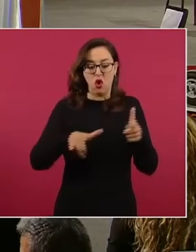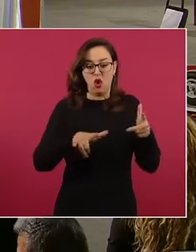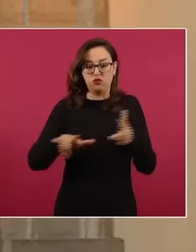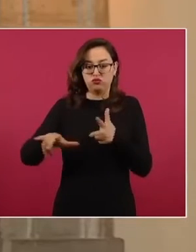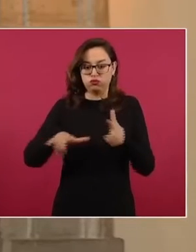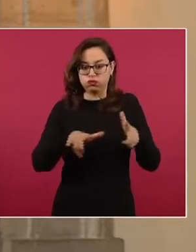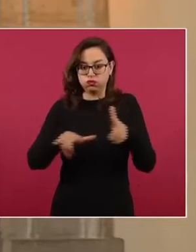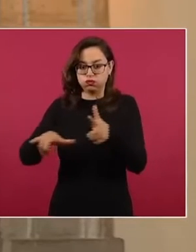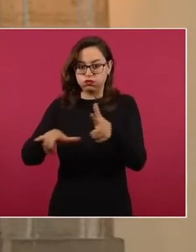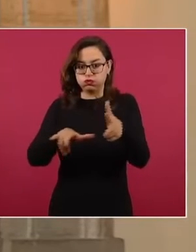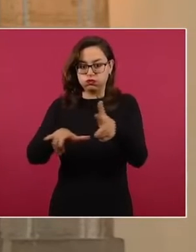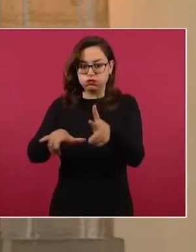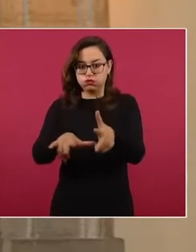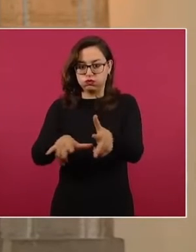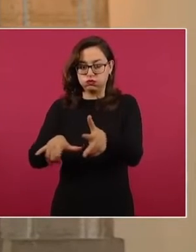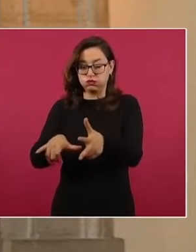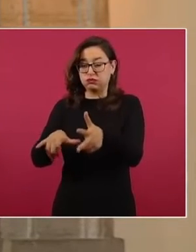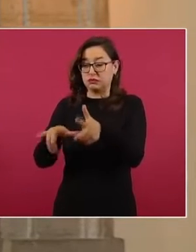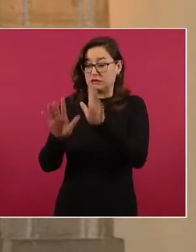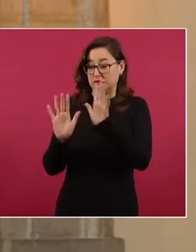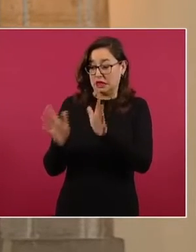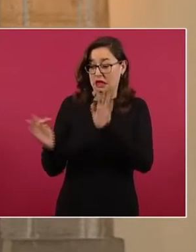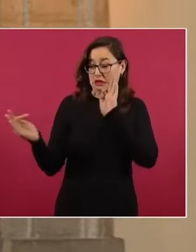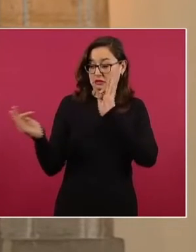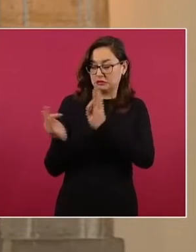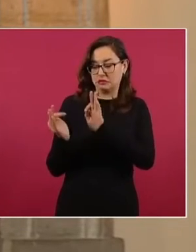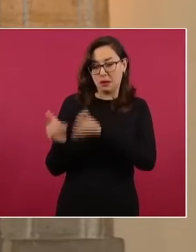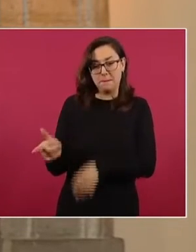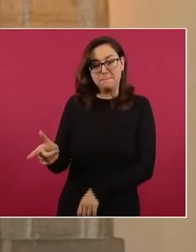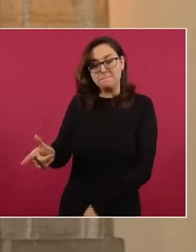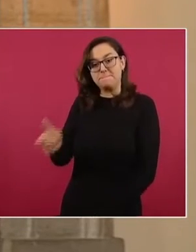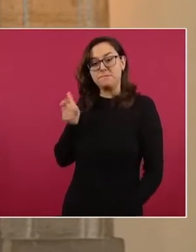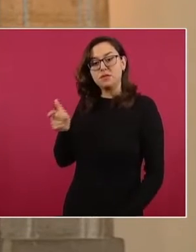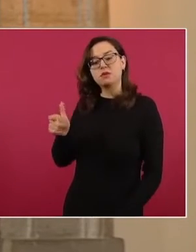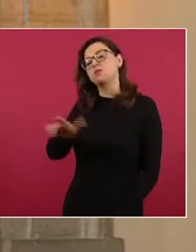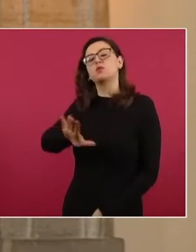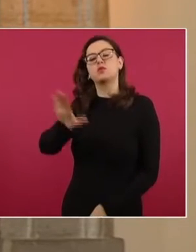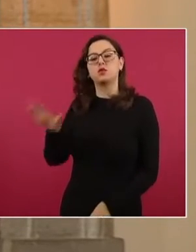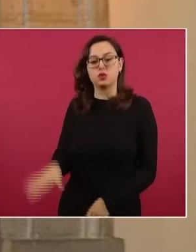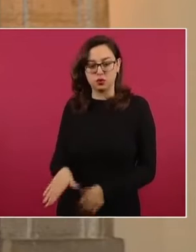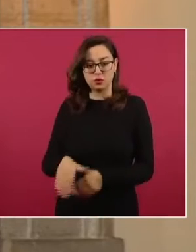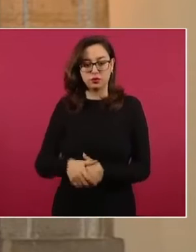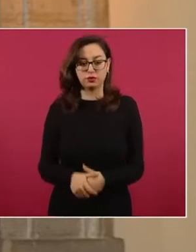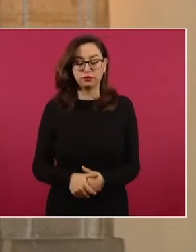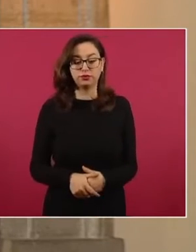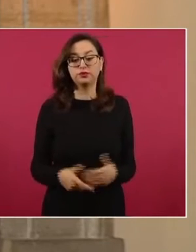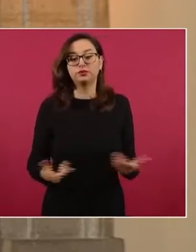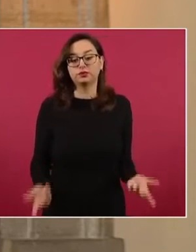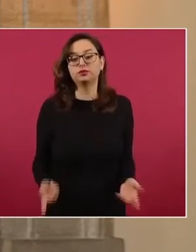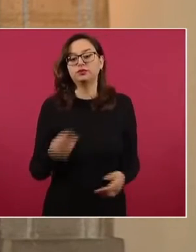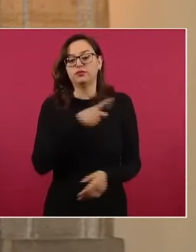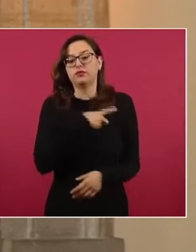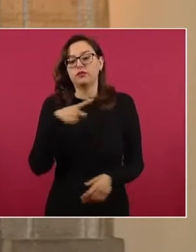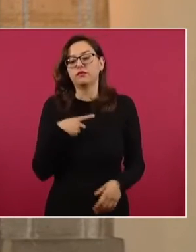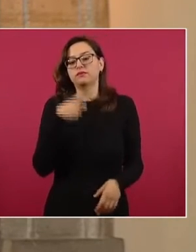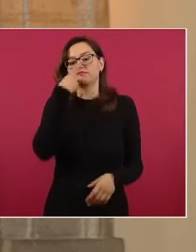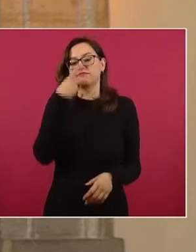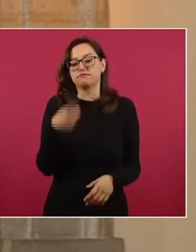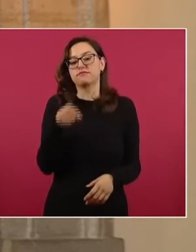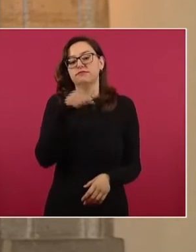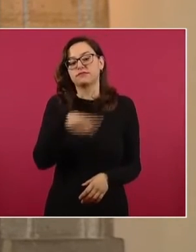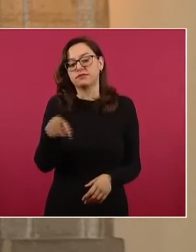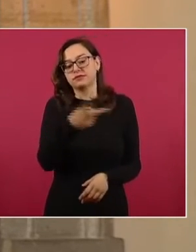ellos estuvieron siguiendo las rutinas, estuvieron siguiendo a la víctima para